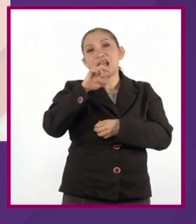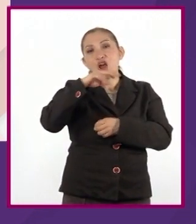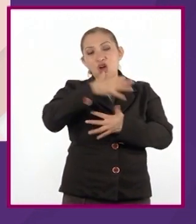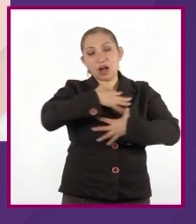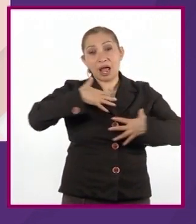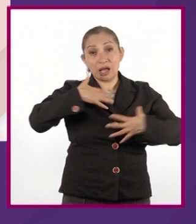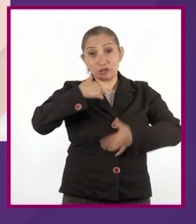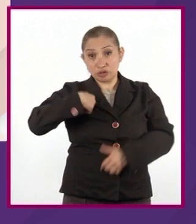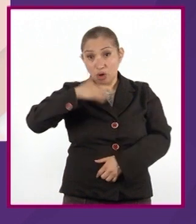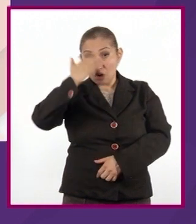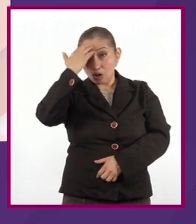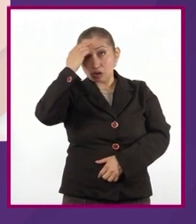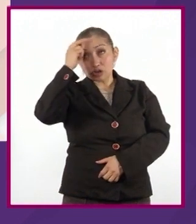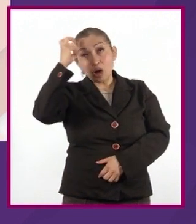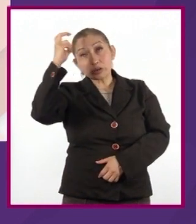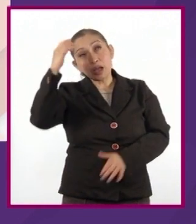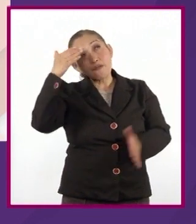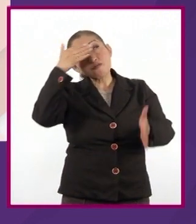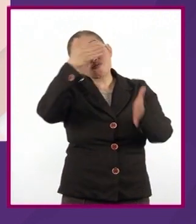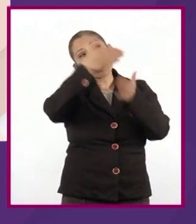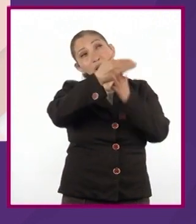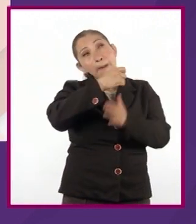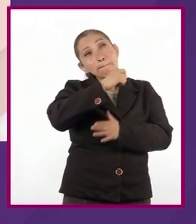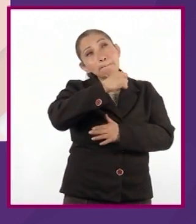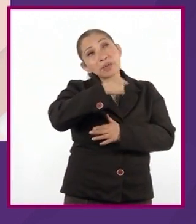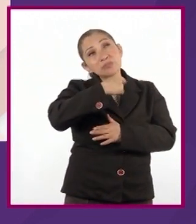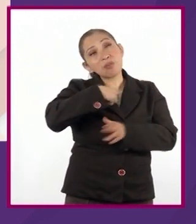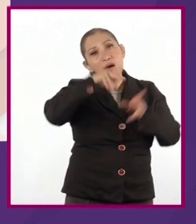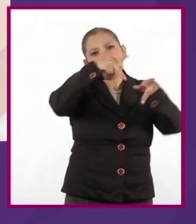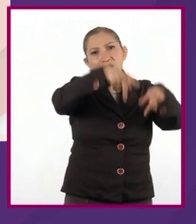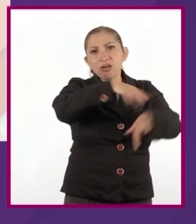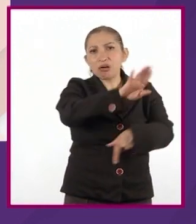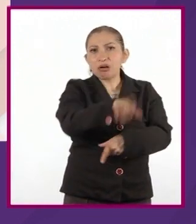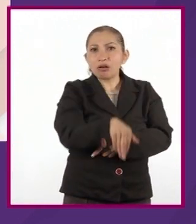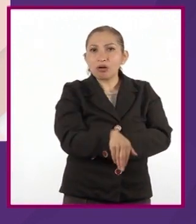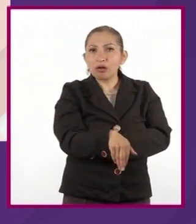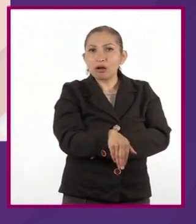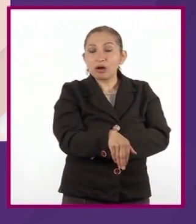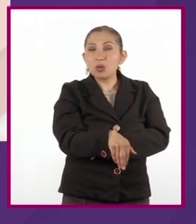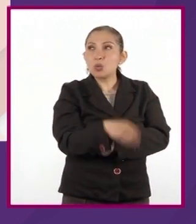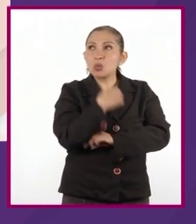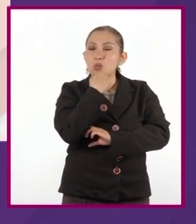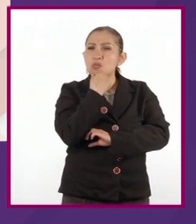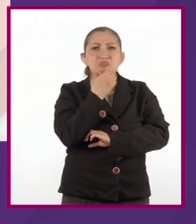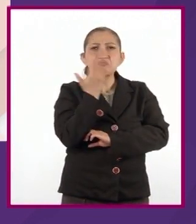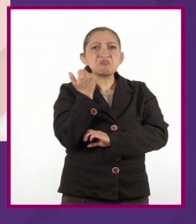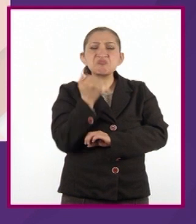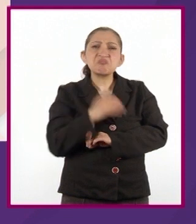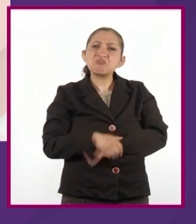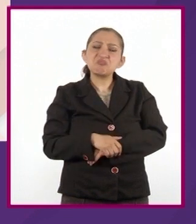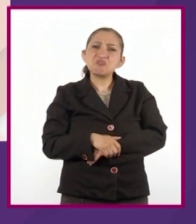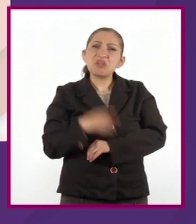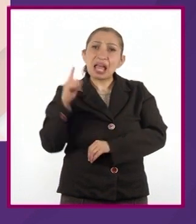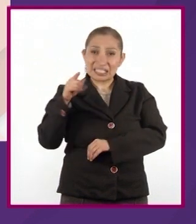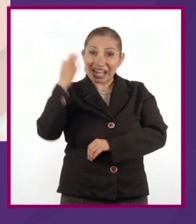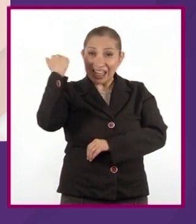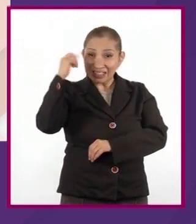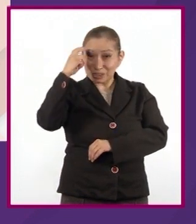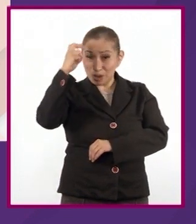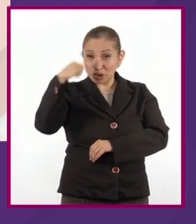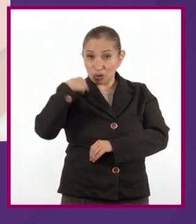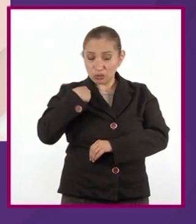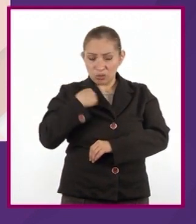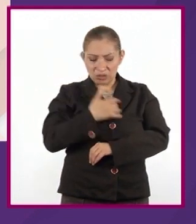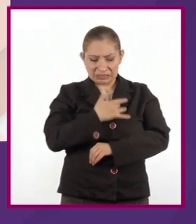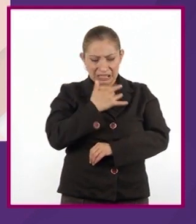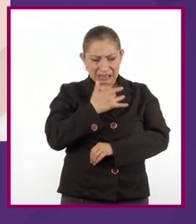Soñé que asistía a mi propio entierro. No sé por qué. Aquel sueño ejemplar lo